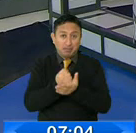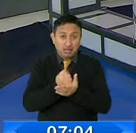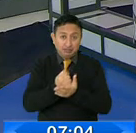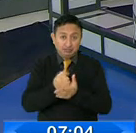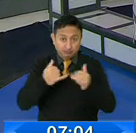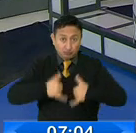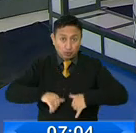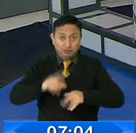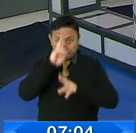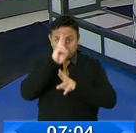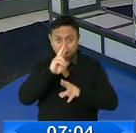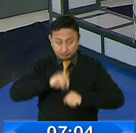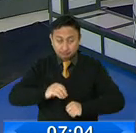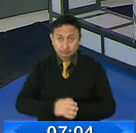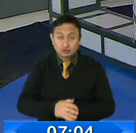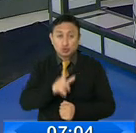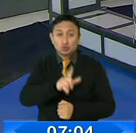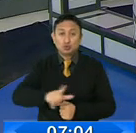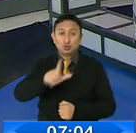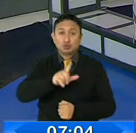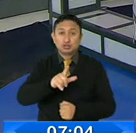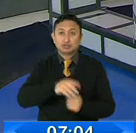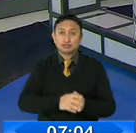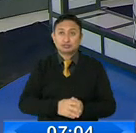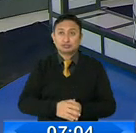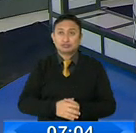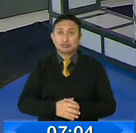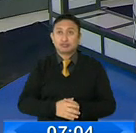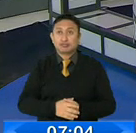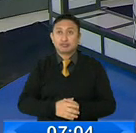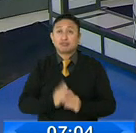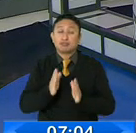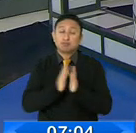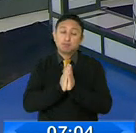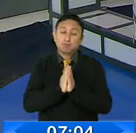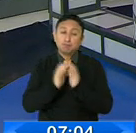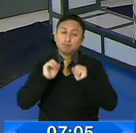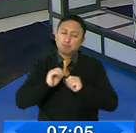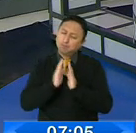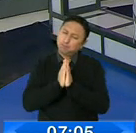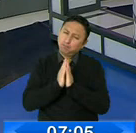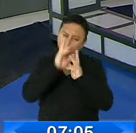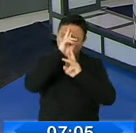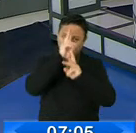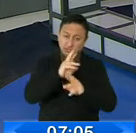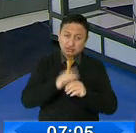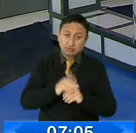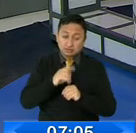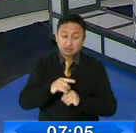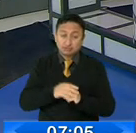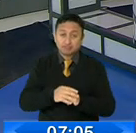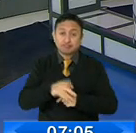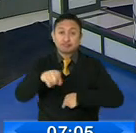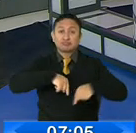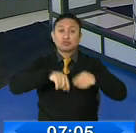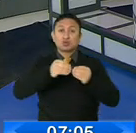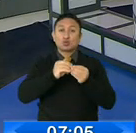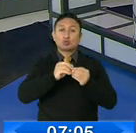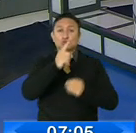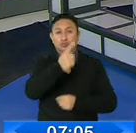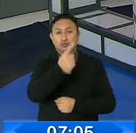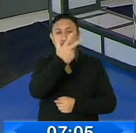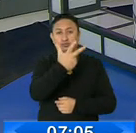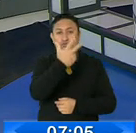respetarlos, ¿no? Los lunes impares. Por lo menos solicitar que lo respeten. Exacto, sí, los lunes transitan impares, recuerden.